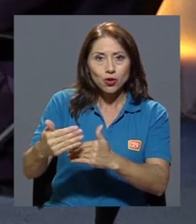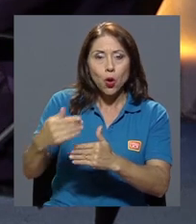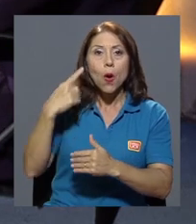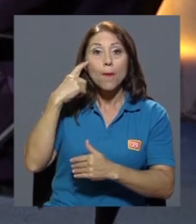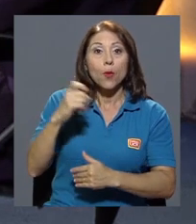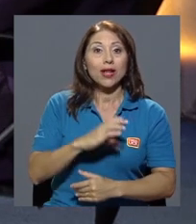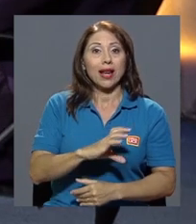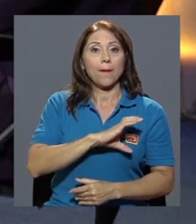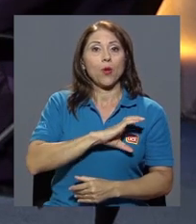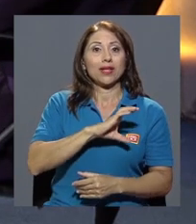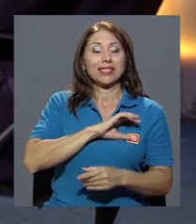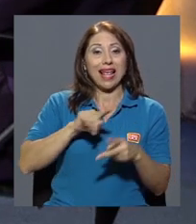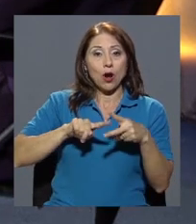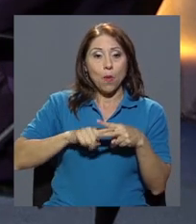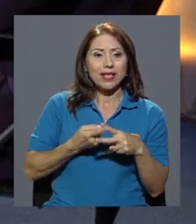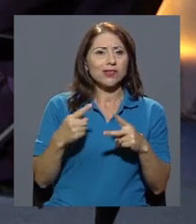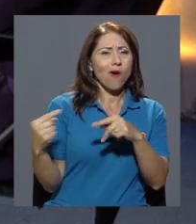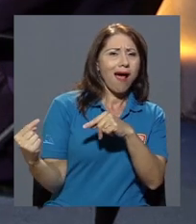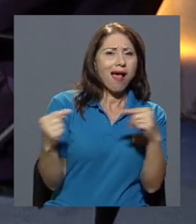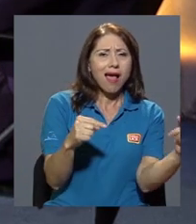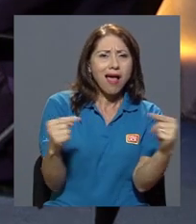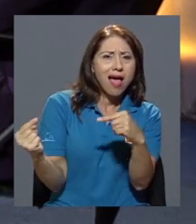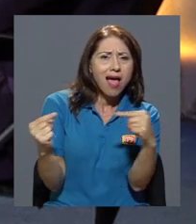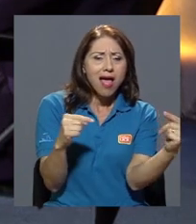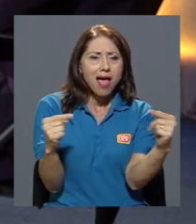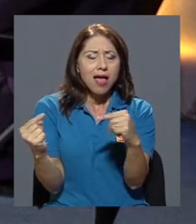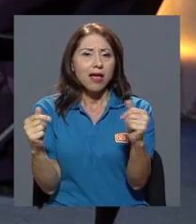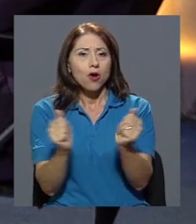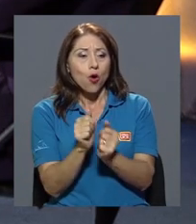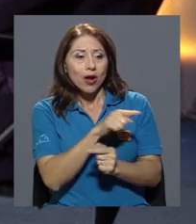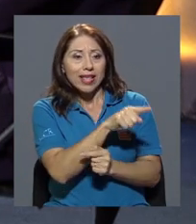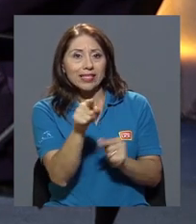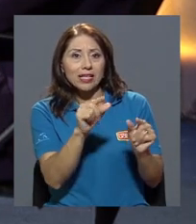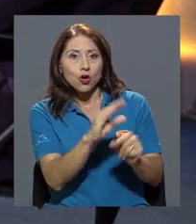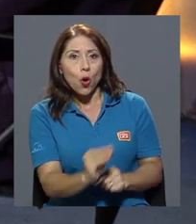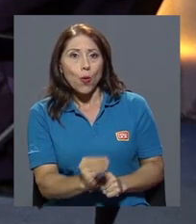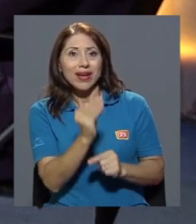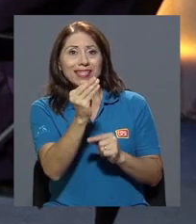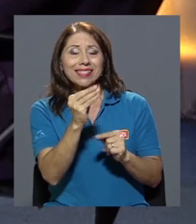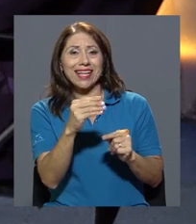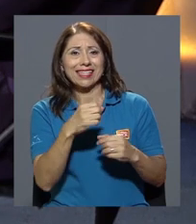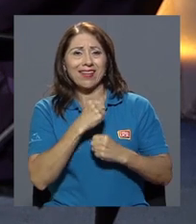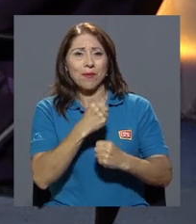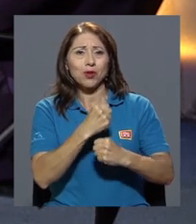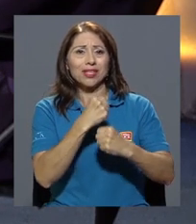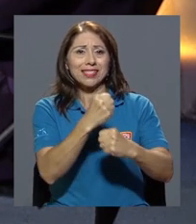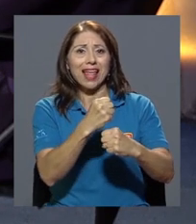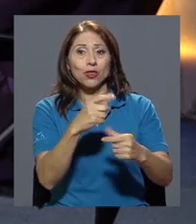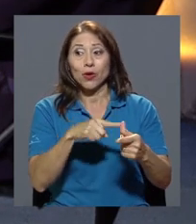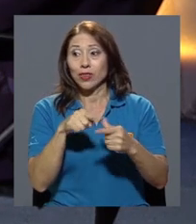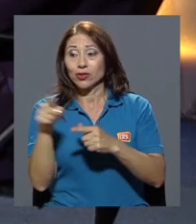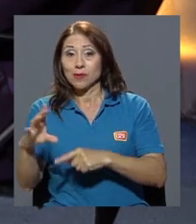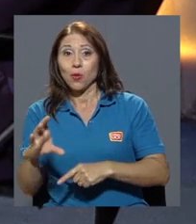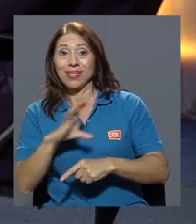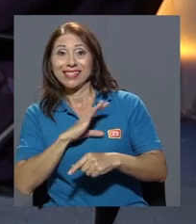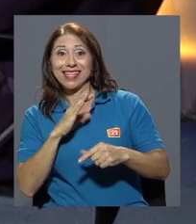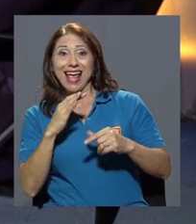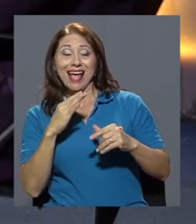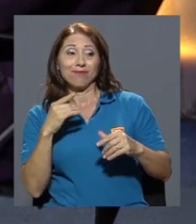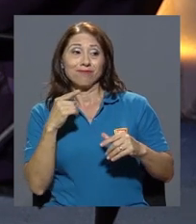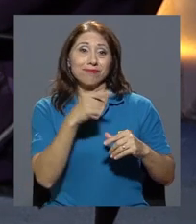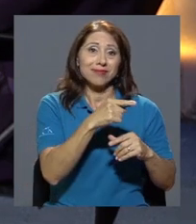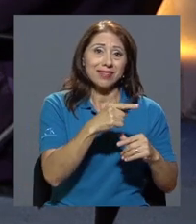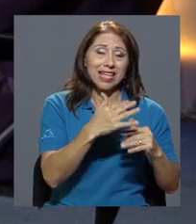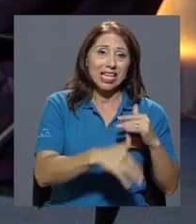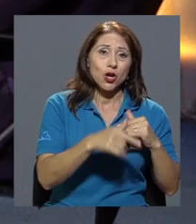policía empezó a enfrentarse con jóvenes que estaban protestando y lo hirieron. Eso prueba una vez más